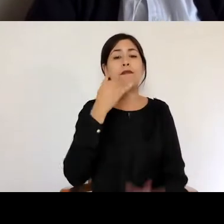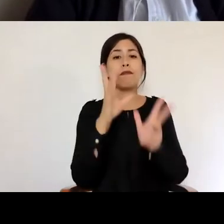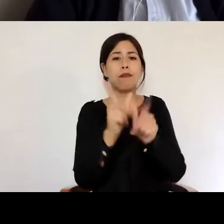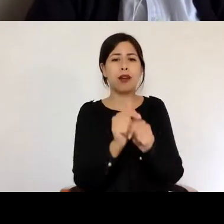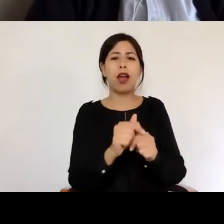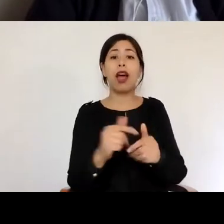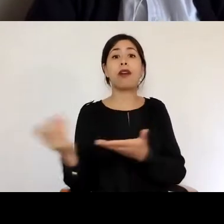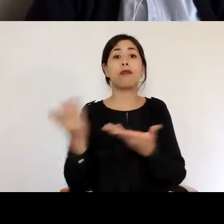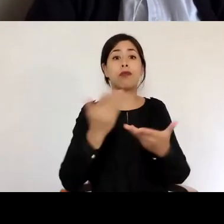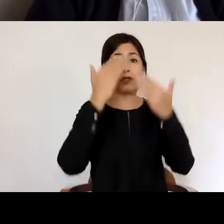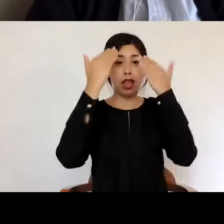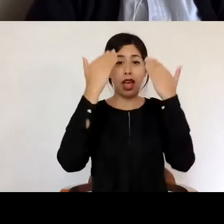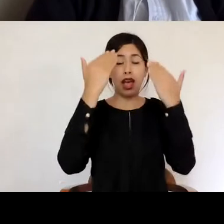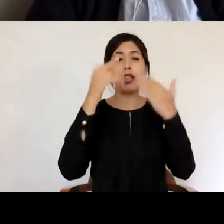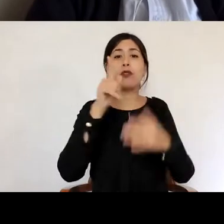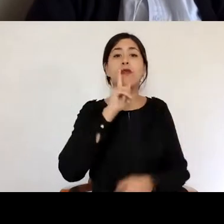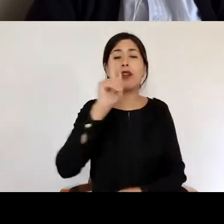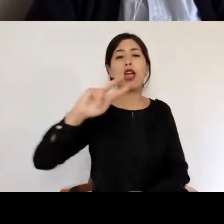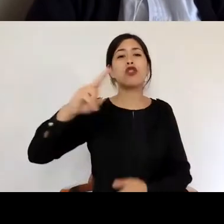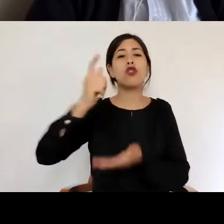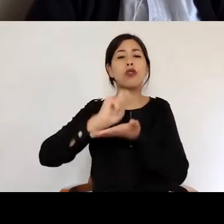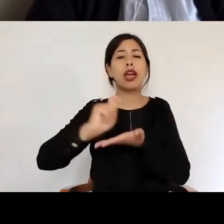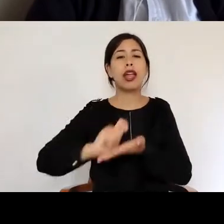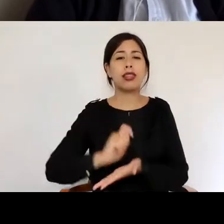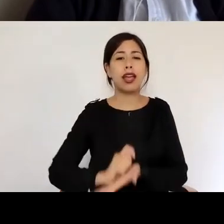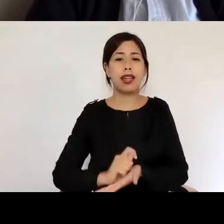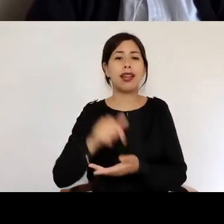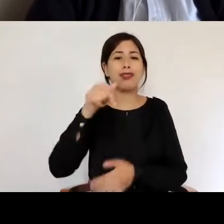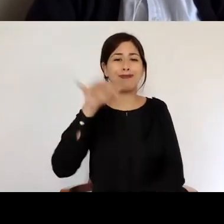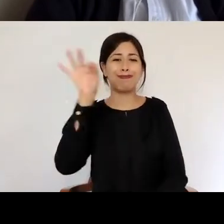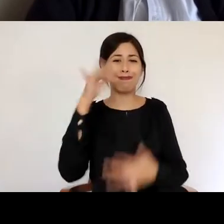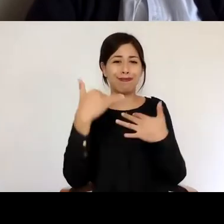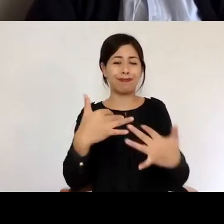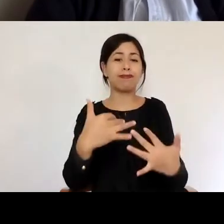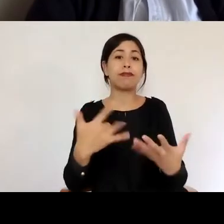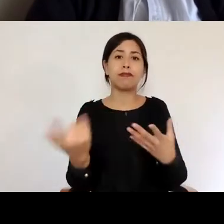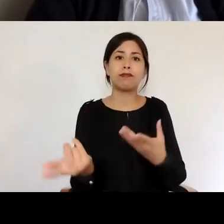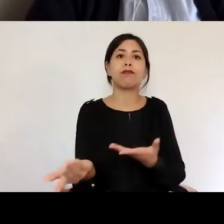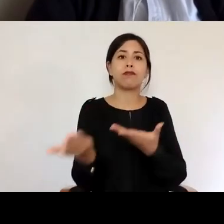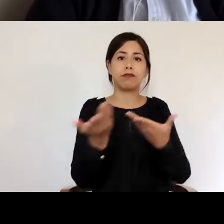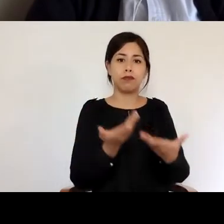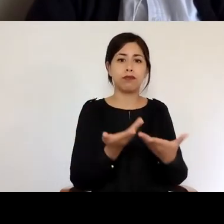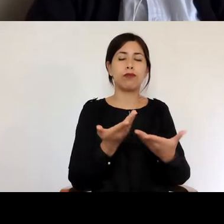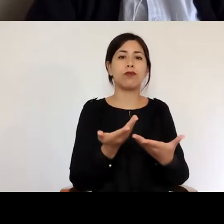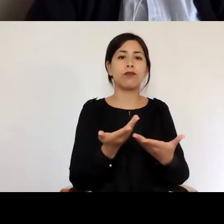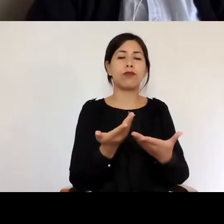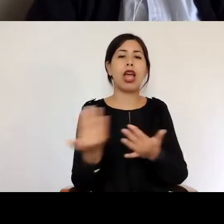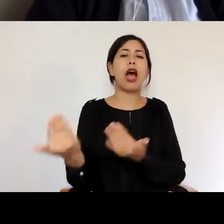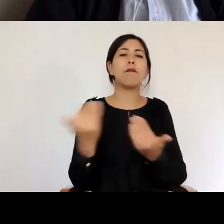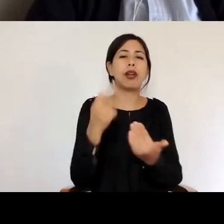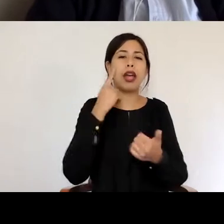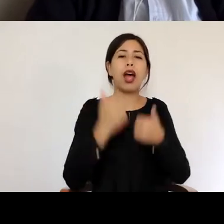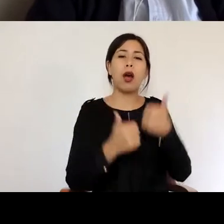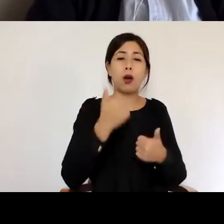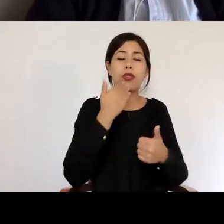saludo de su subsecretaria en esta ceremonia que ha participado como patrocinador del concurso, el apoyo de la